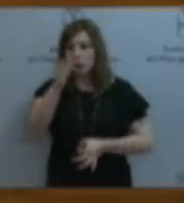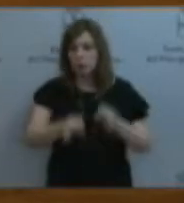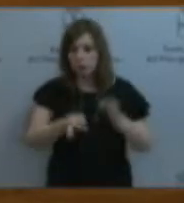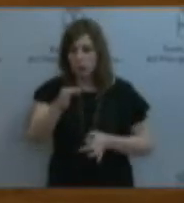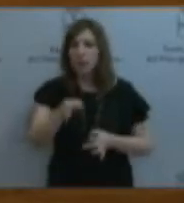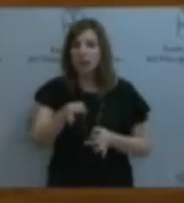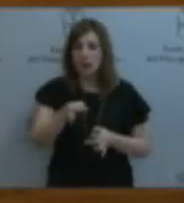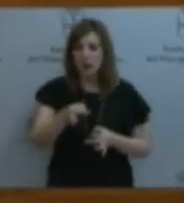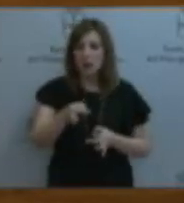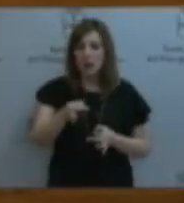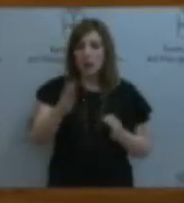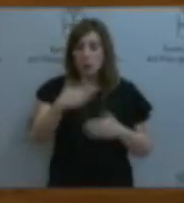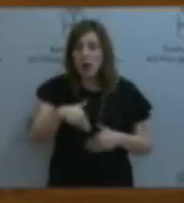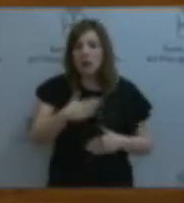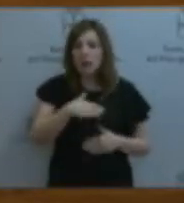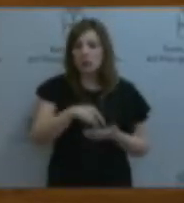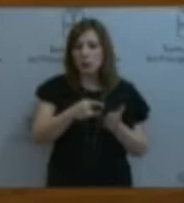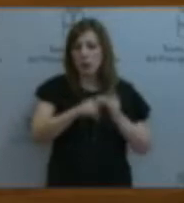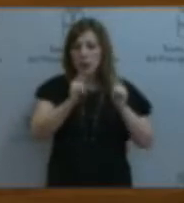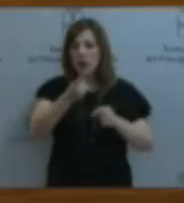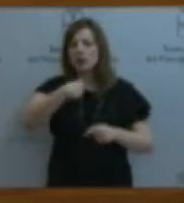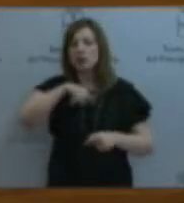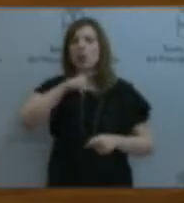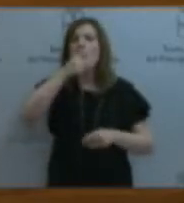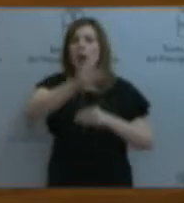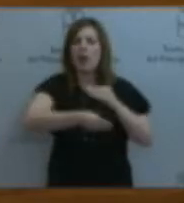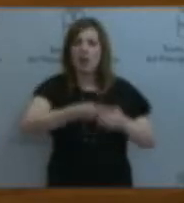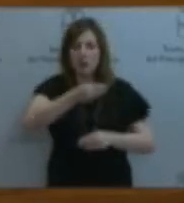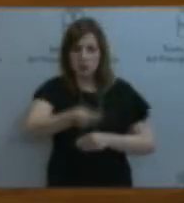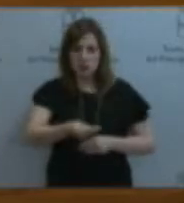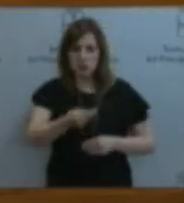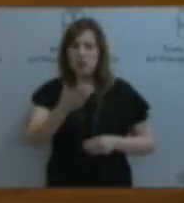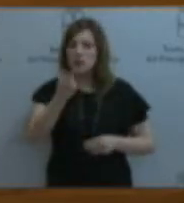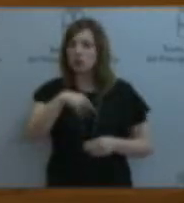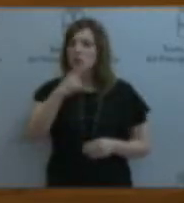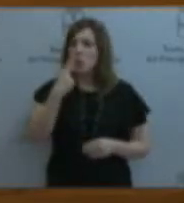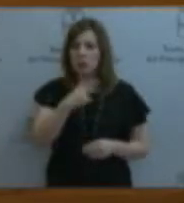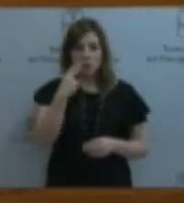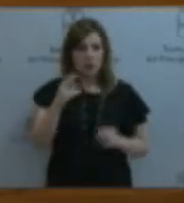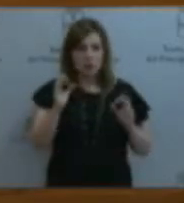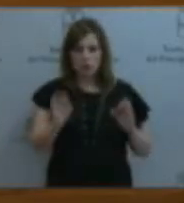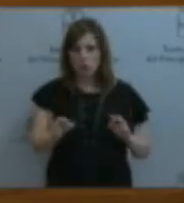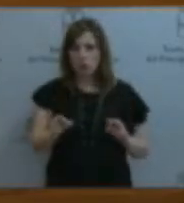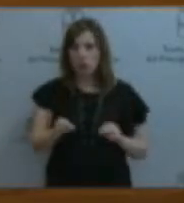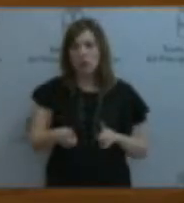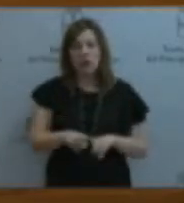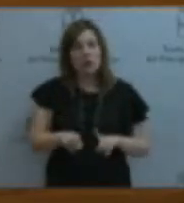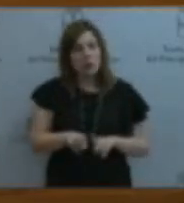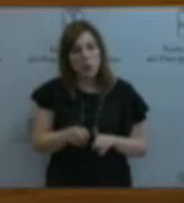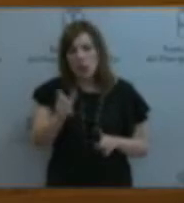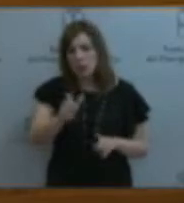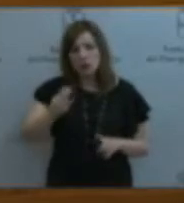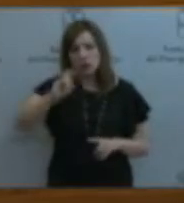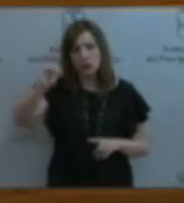Y somos gentes de palabra. Cada gesto nos compromete de la misma forma que los gestos de otros